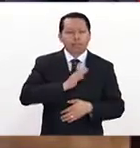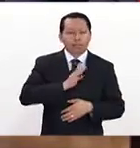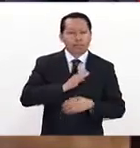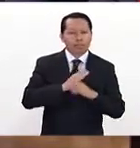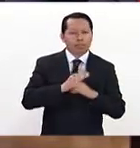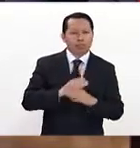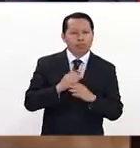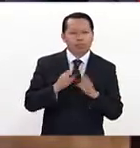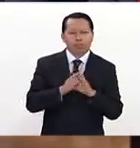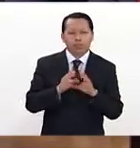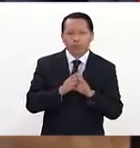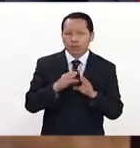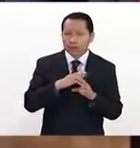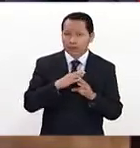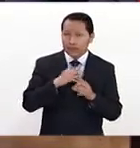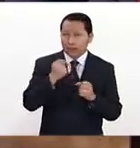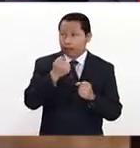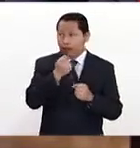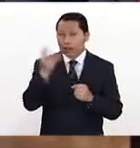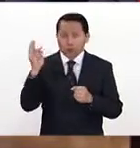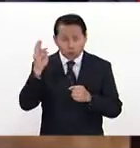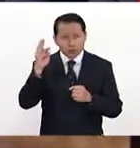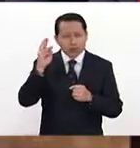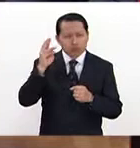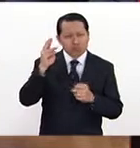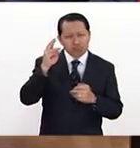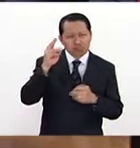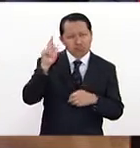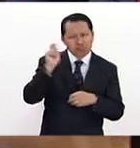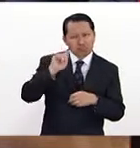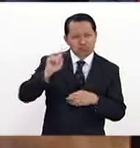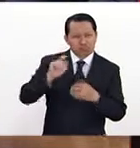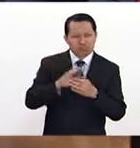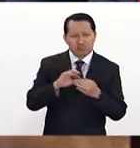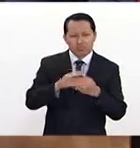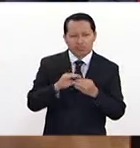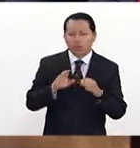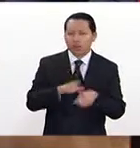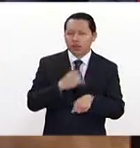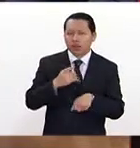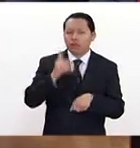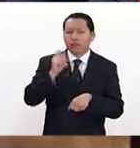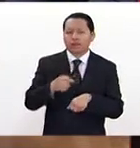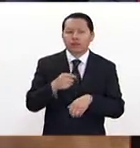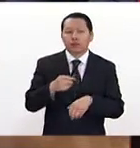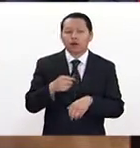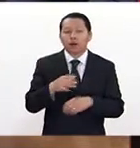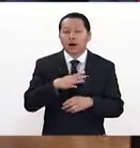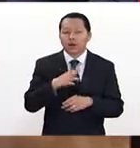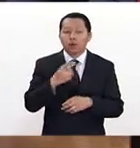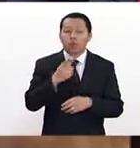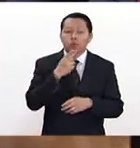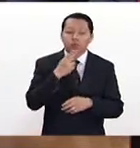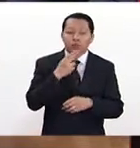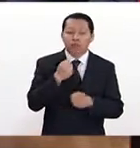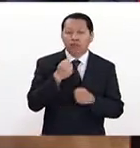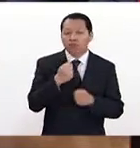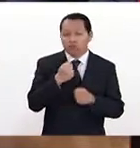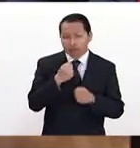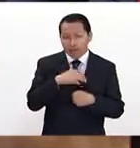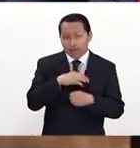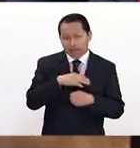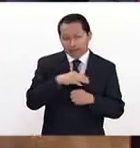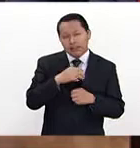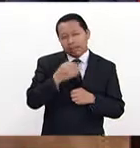de acuerdo con algunos expertos, ha sido provocada en gran medida por el uso indiscriminado de los